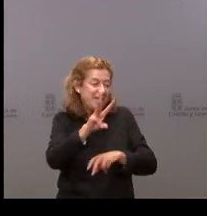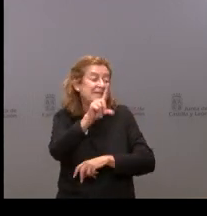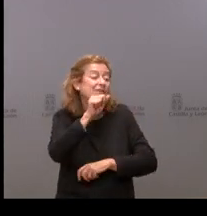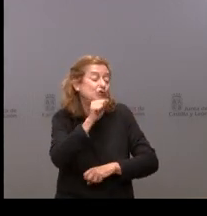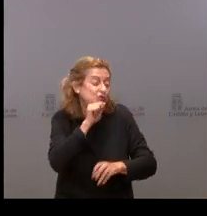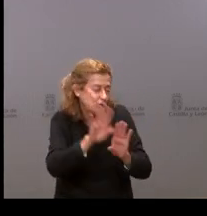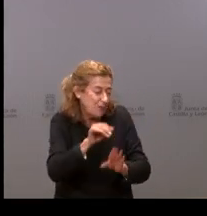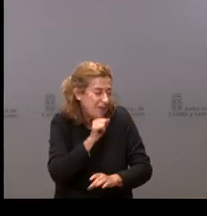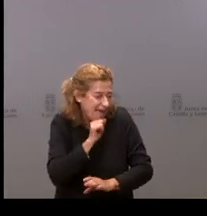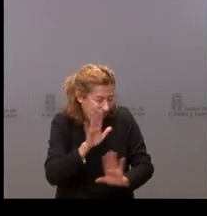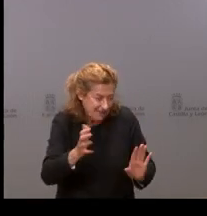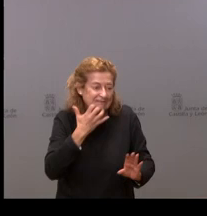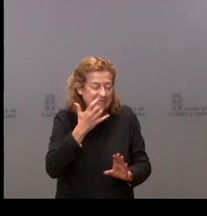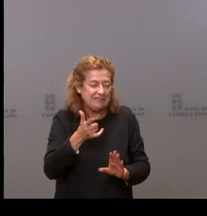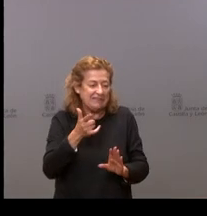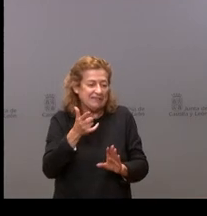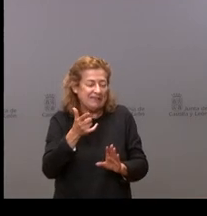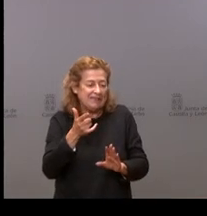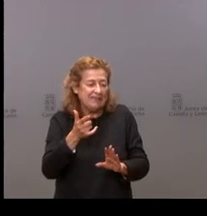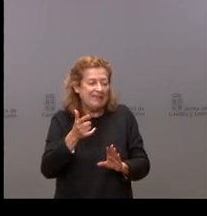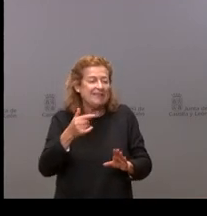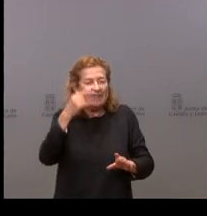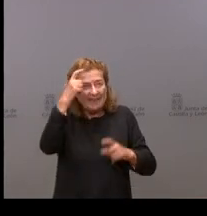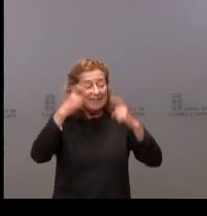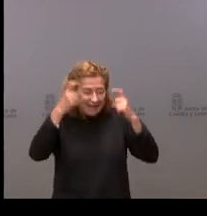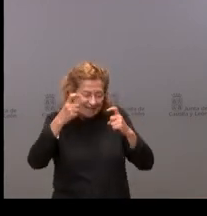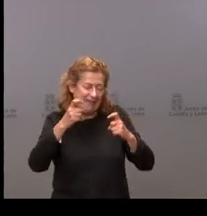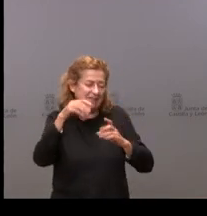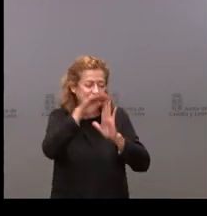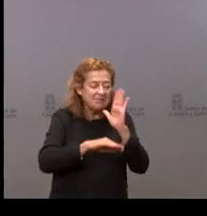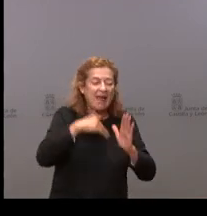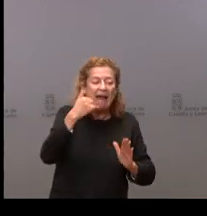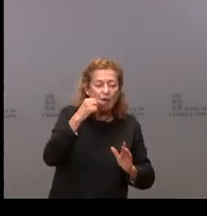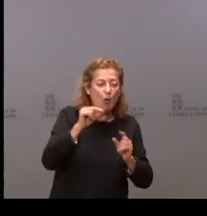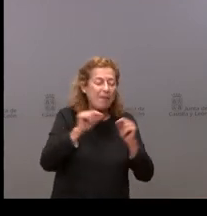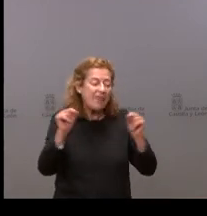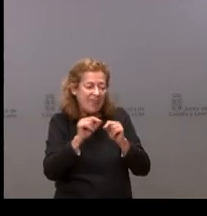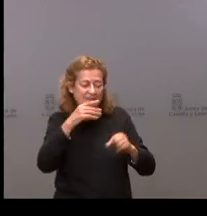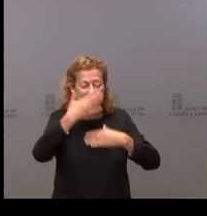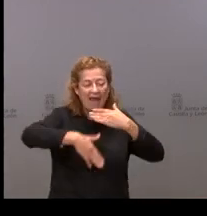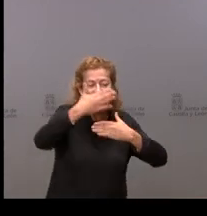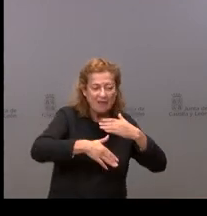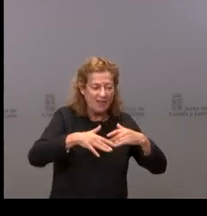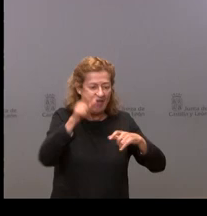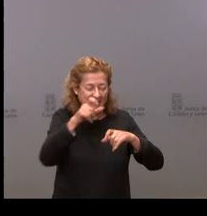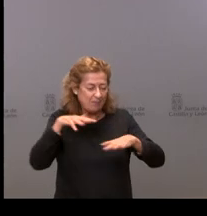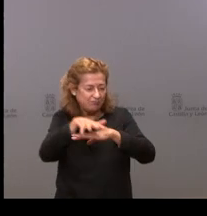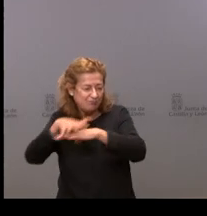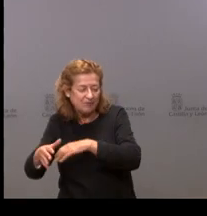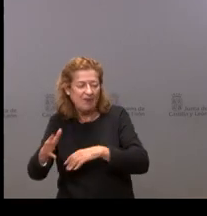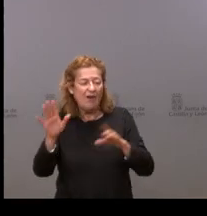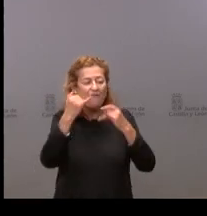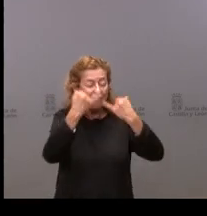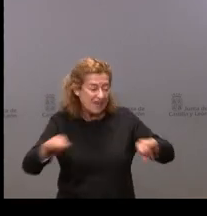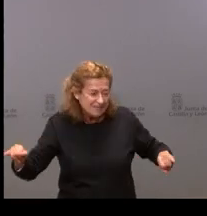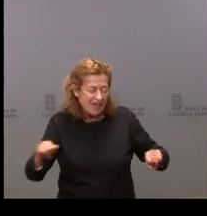plantado establecer algunas medidas para límites de aforos en cotillones o demás, porque